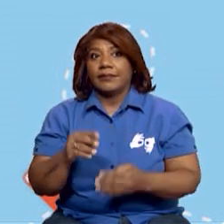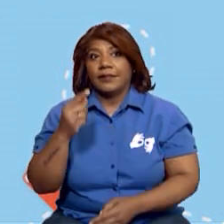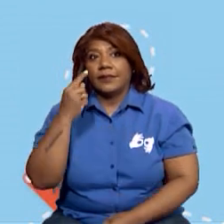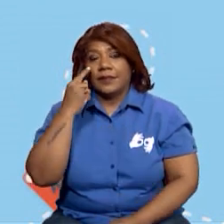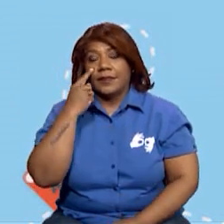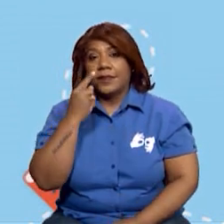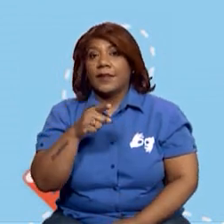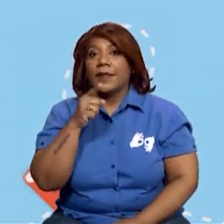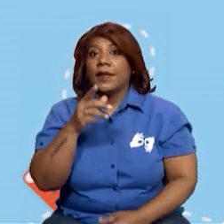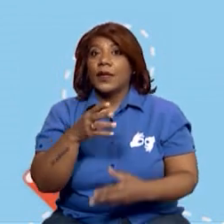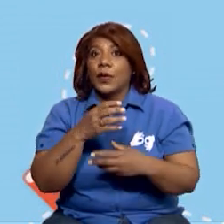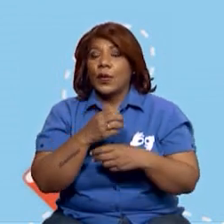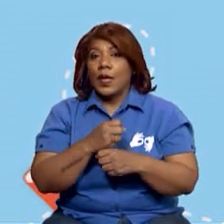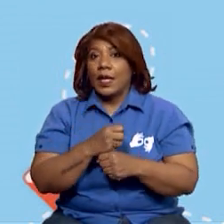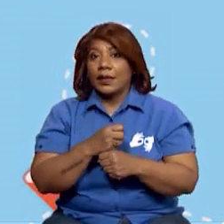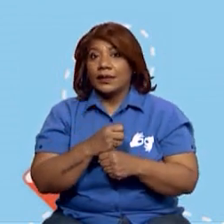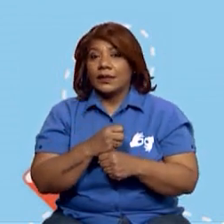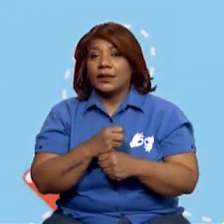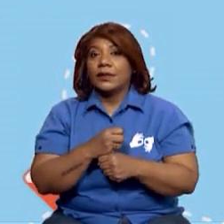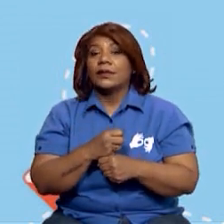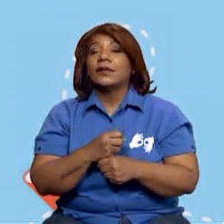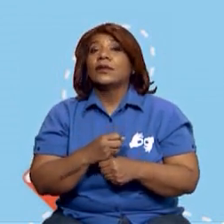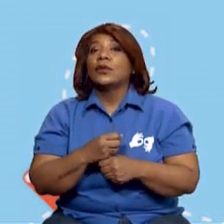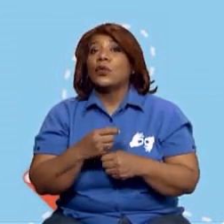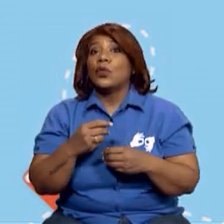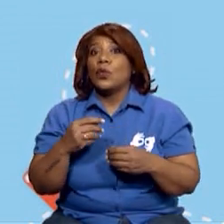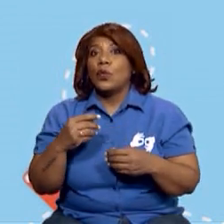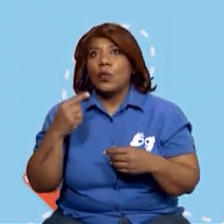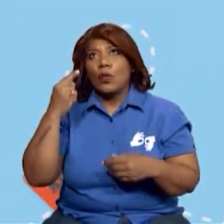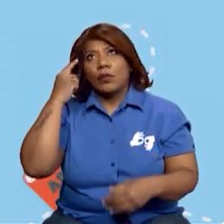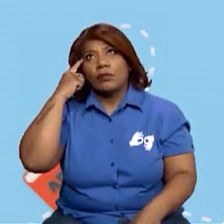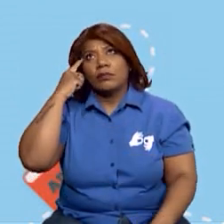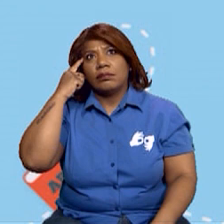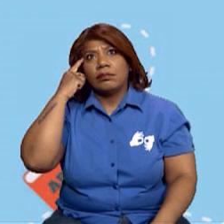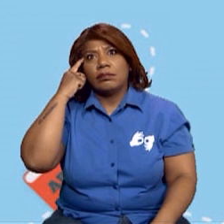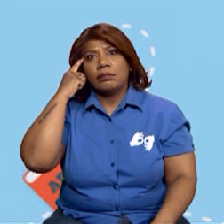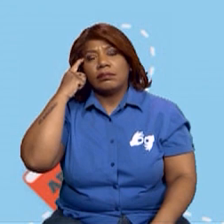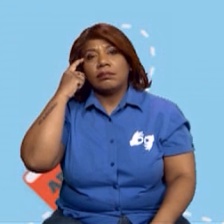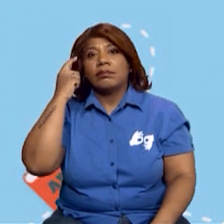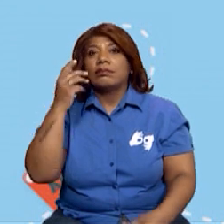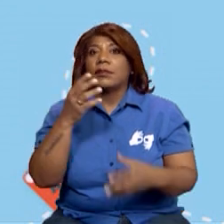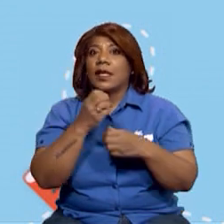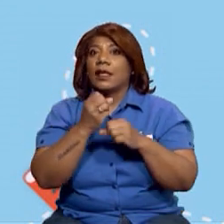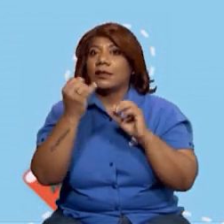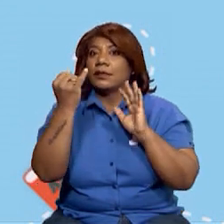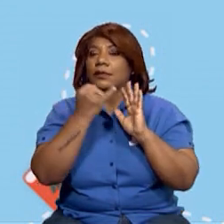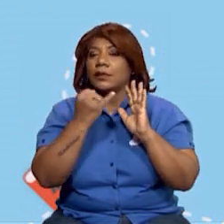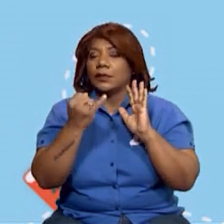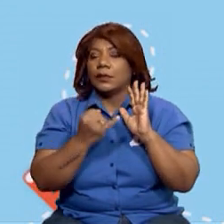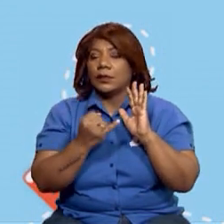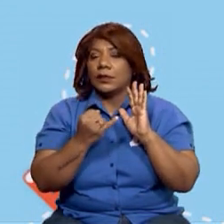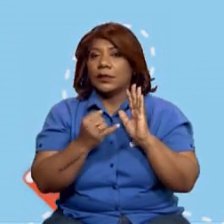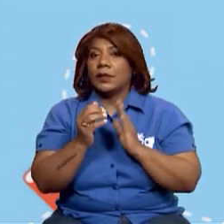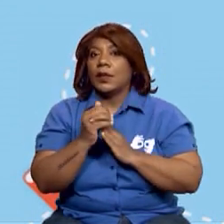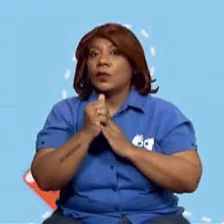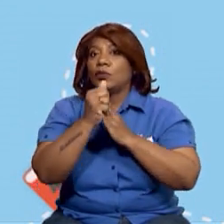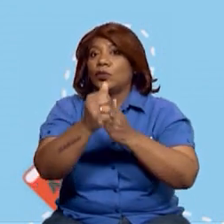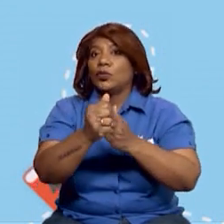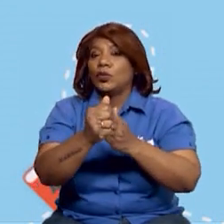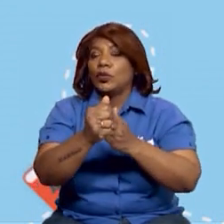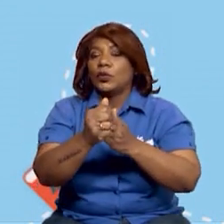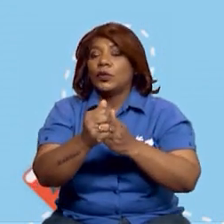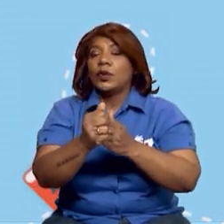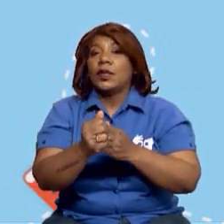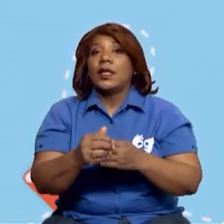Diseña una guía de viaje, utiliza tu imaginación y haz un dibujo utilizando los medios